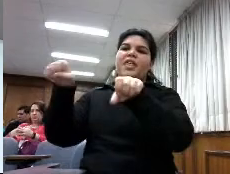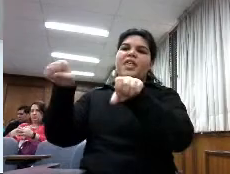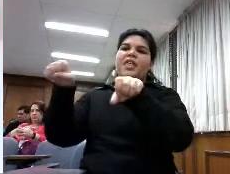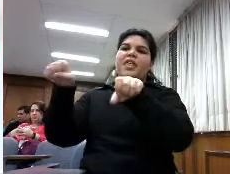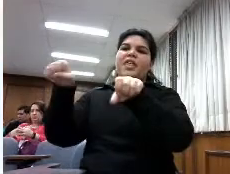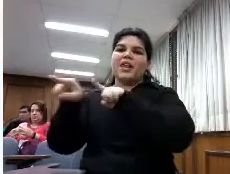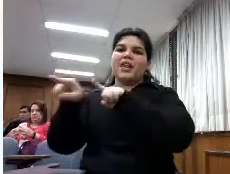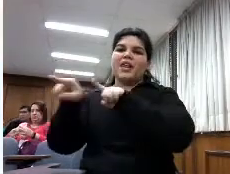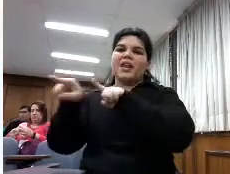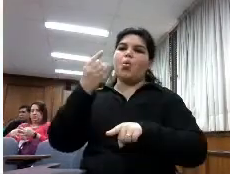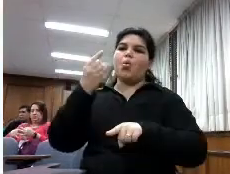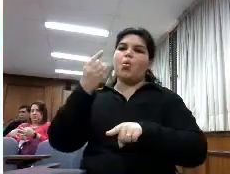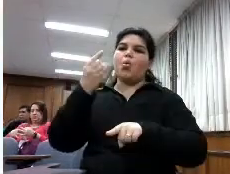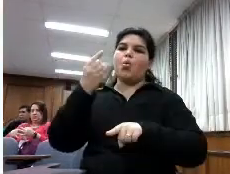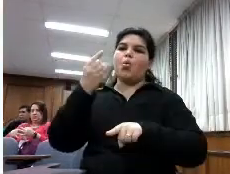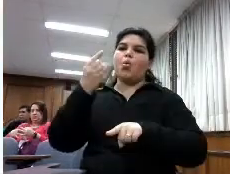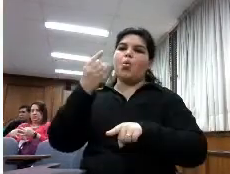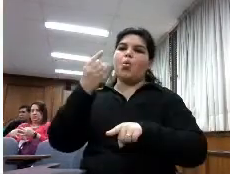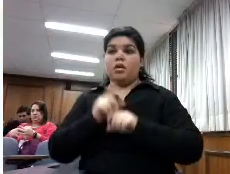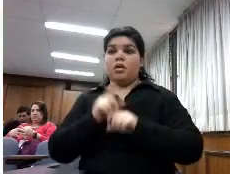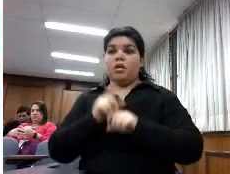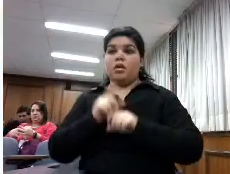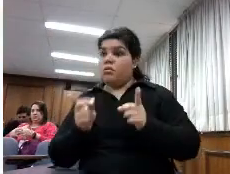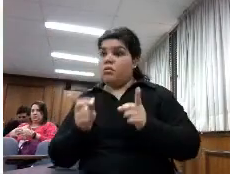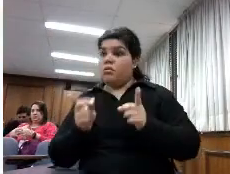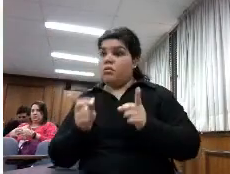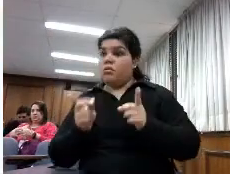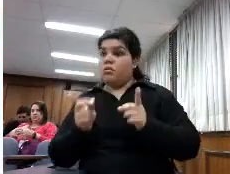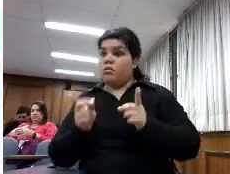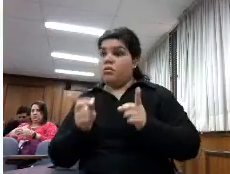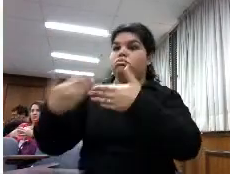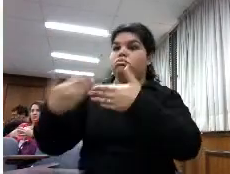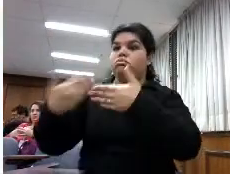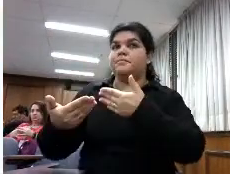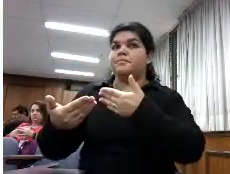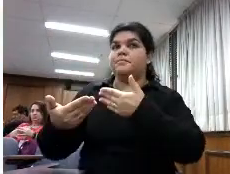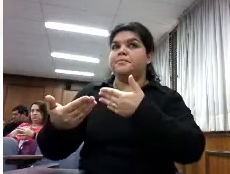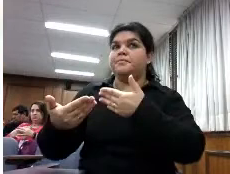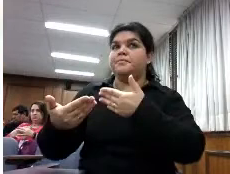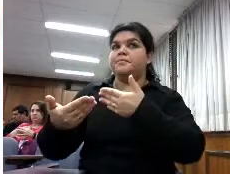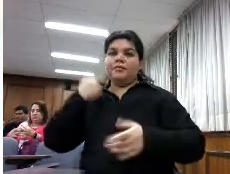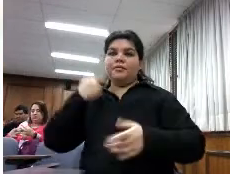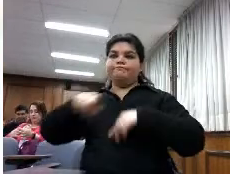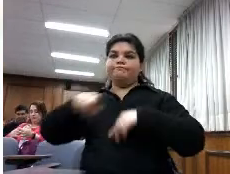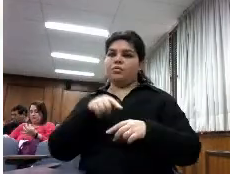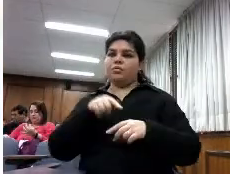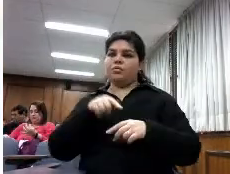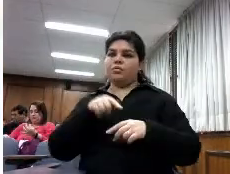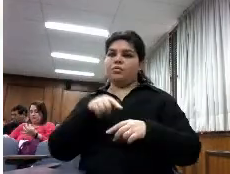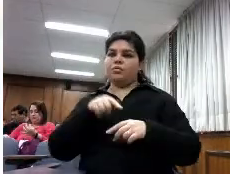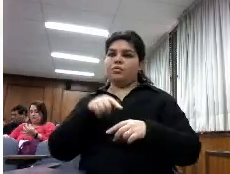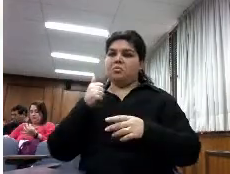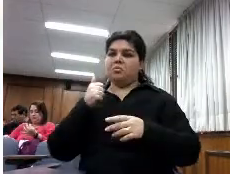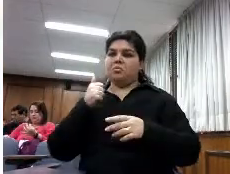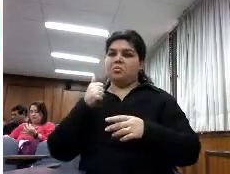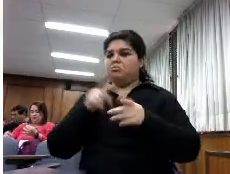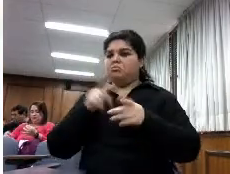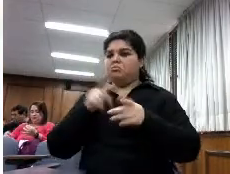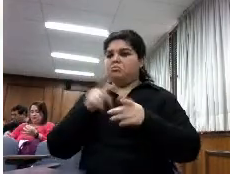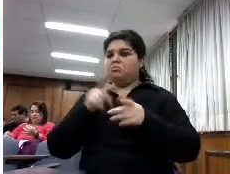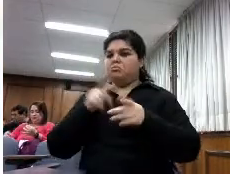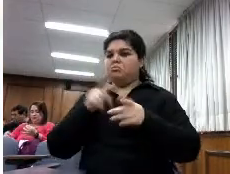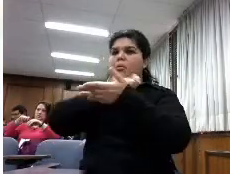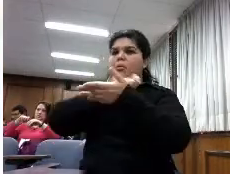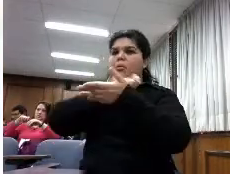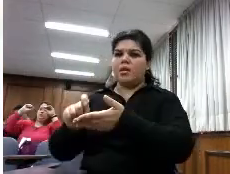biblioteca y cuando le recibimos de nuevo esos subrayados que hicimos nosotros siguen estando ahí que los podemos compartir con otros